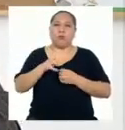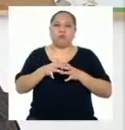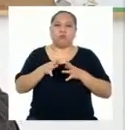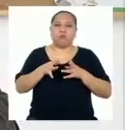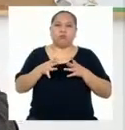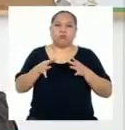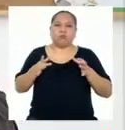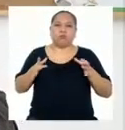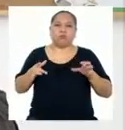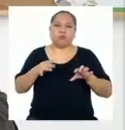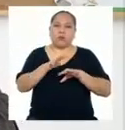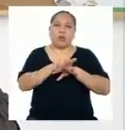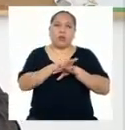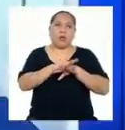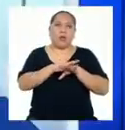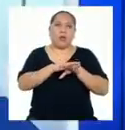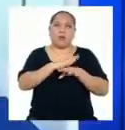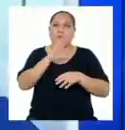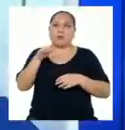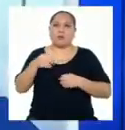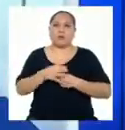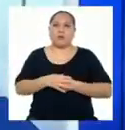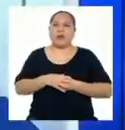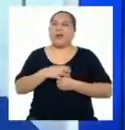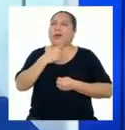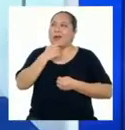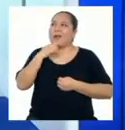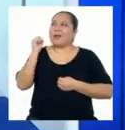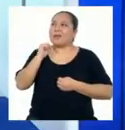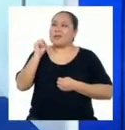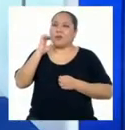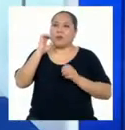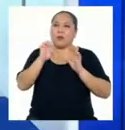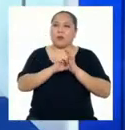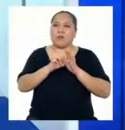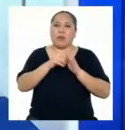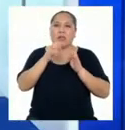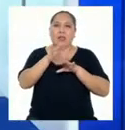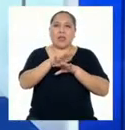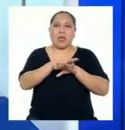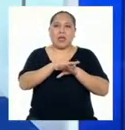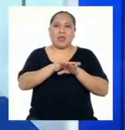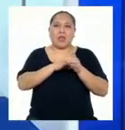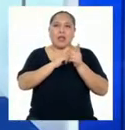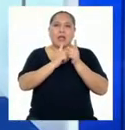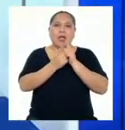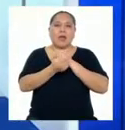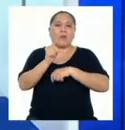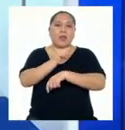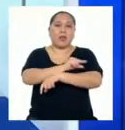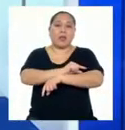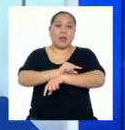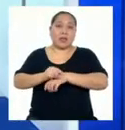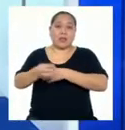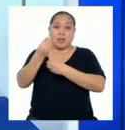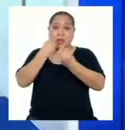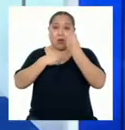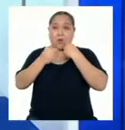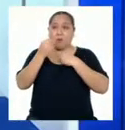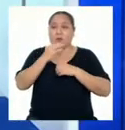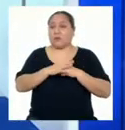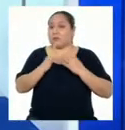procesamos muy lento todo. Ah, sí, por ejemplo. Es lenta la degradación de las grasas que ingerimos.